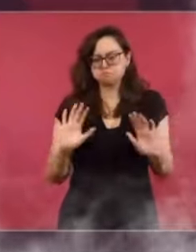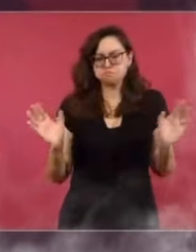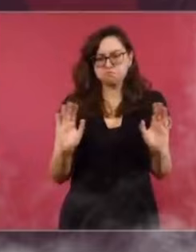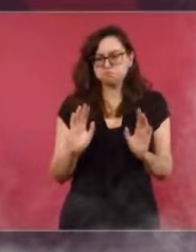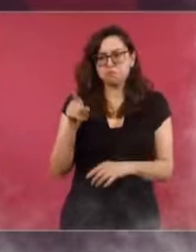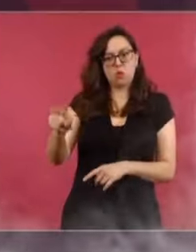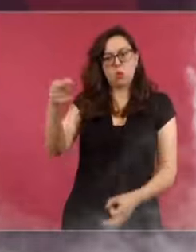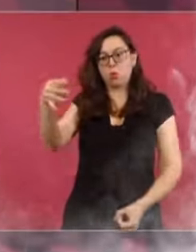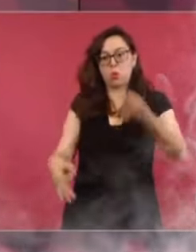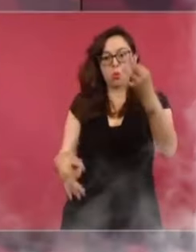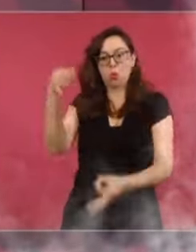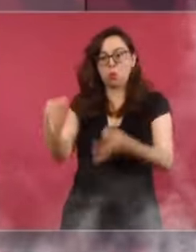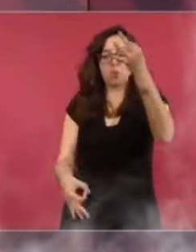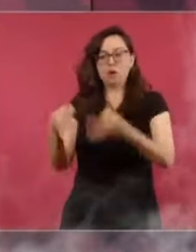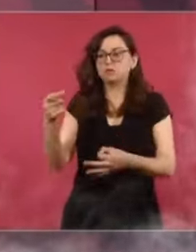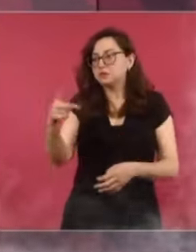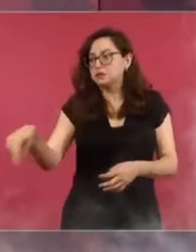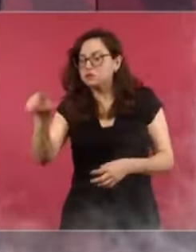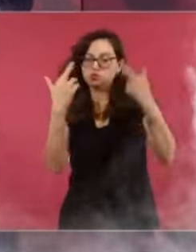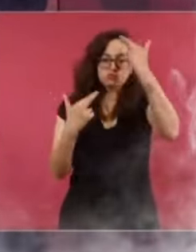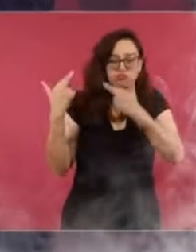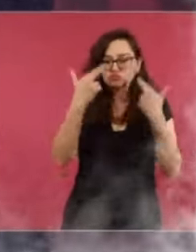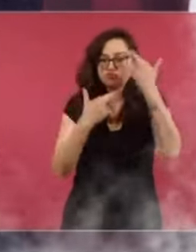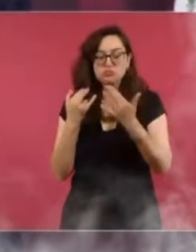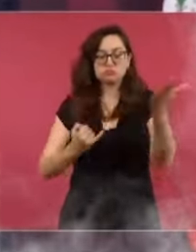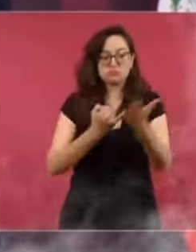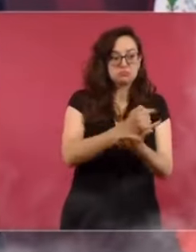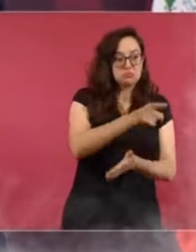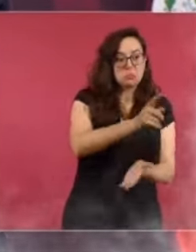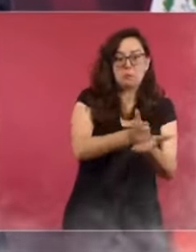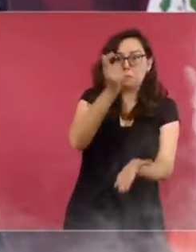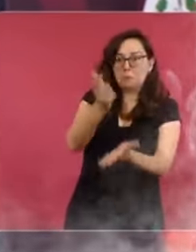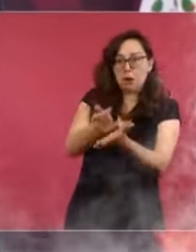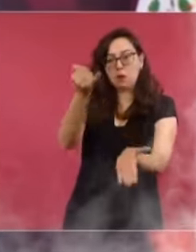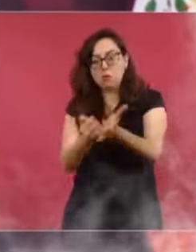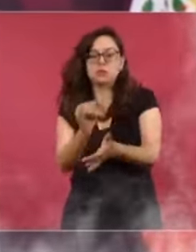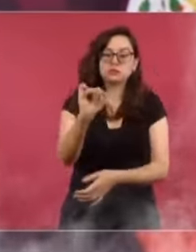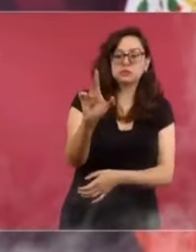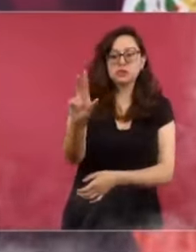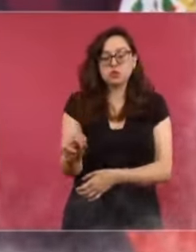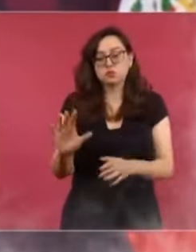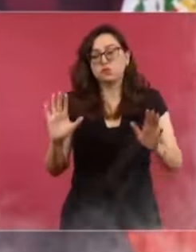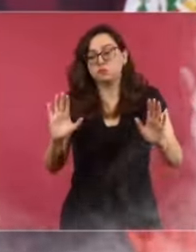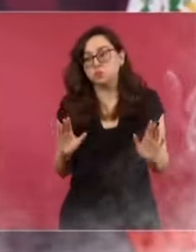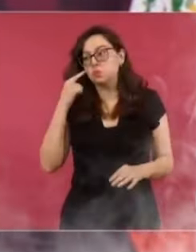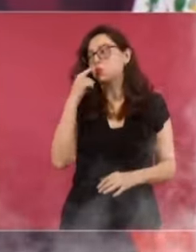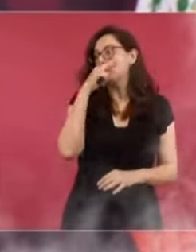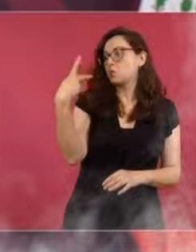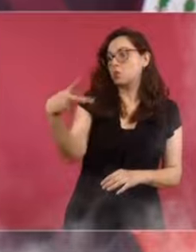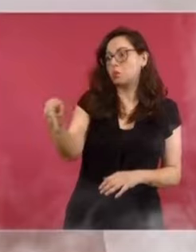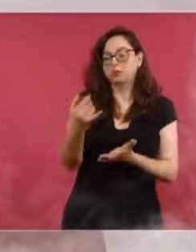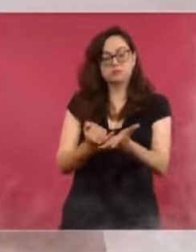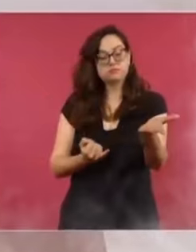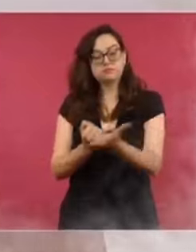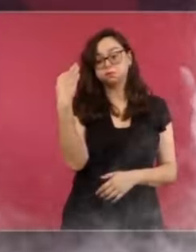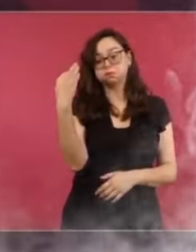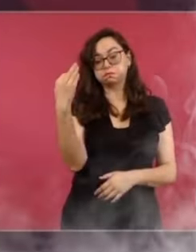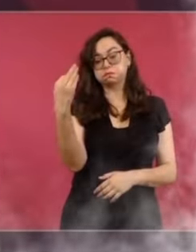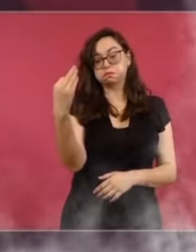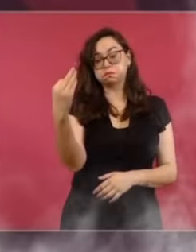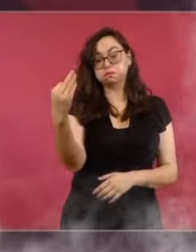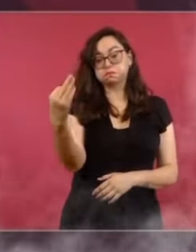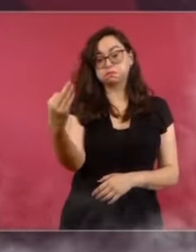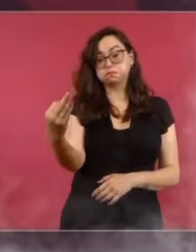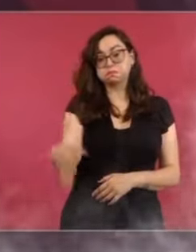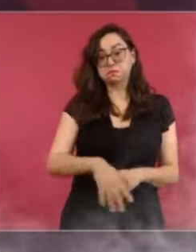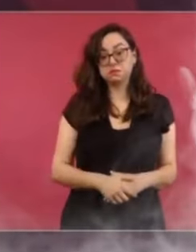jueces de los tribunales los que tienen que decidir sobre si debe o no debe pagar los impuestos. Y